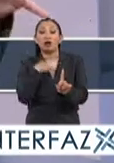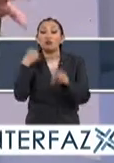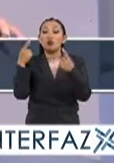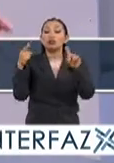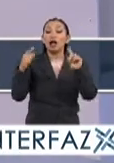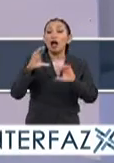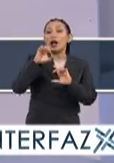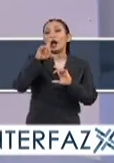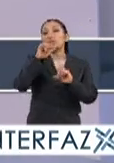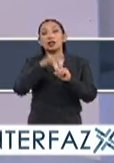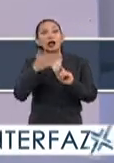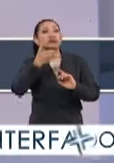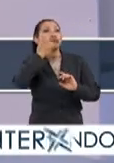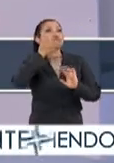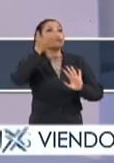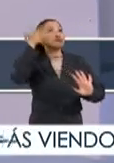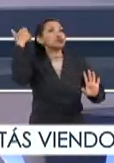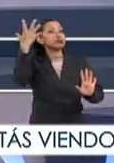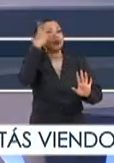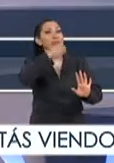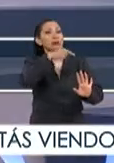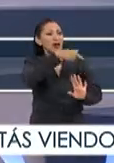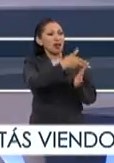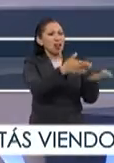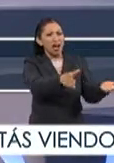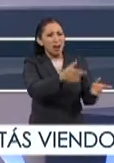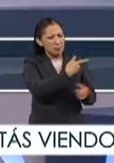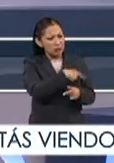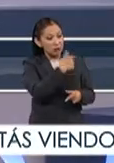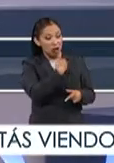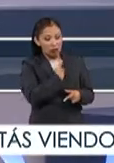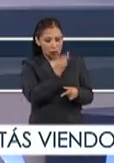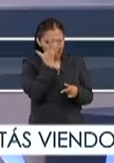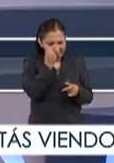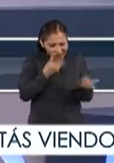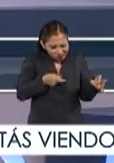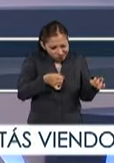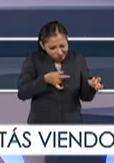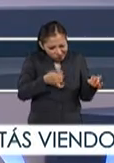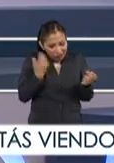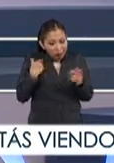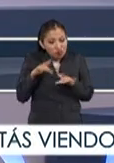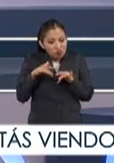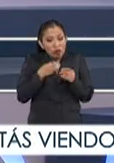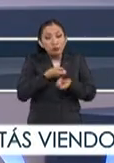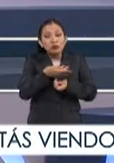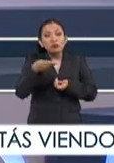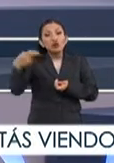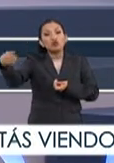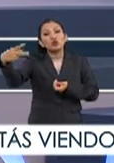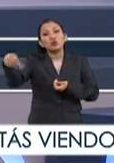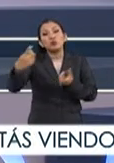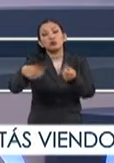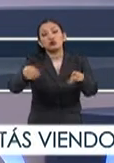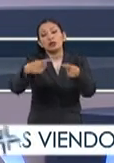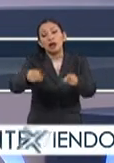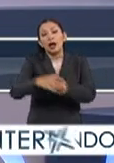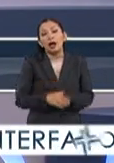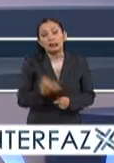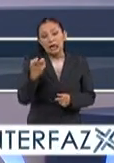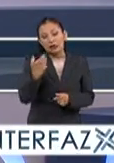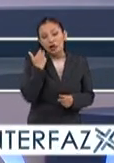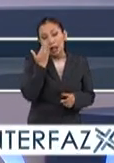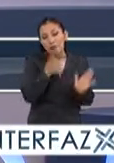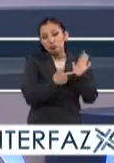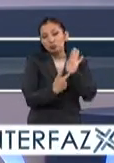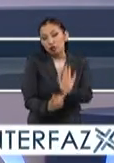música clásica en música tradicional entonces muchos de estos músicos fueron autodidactas grabaron y distribuyeron por sus propios medios y eso es